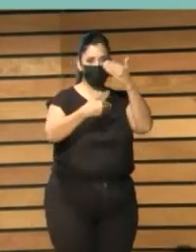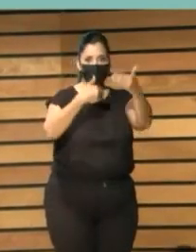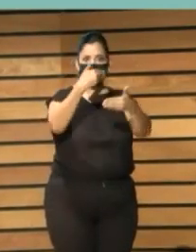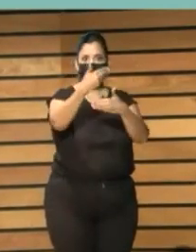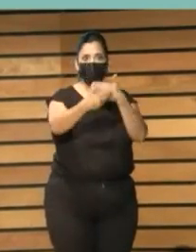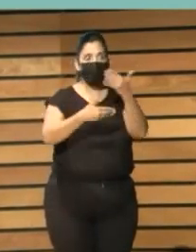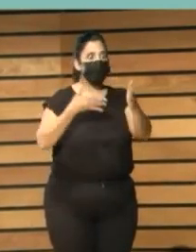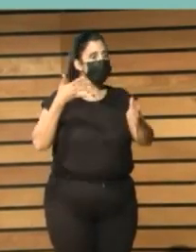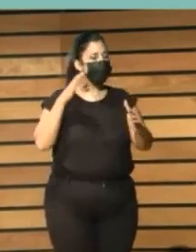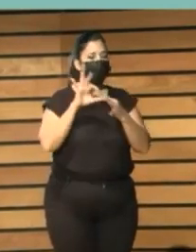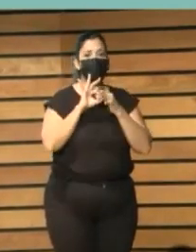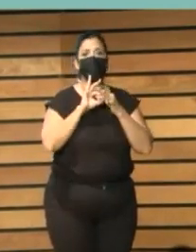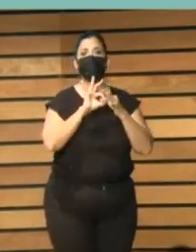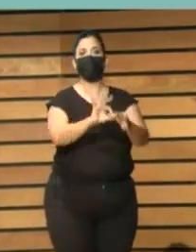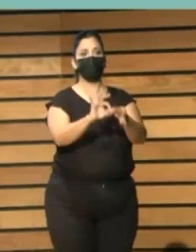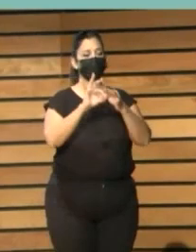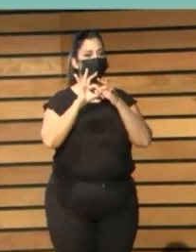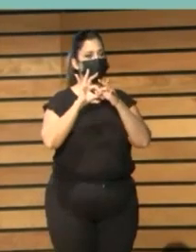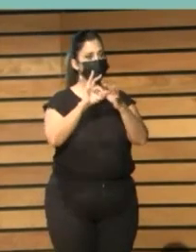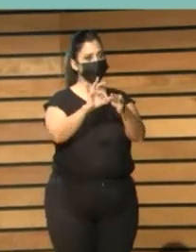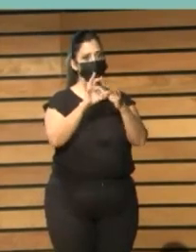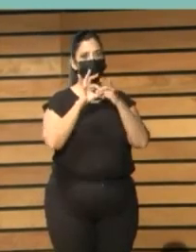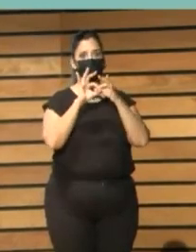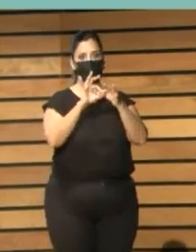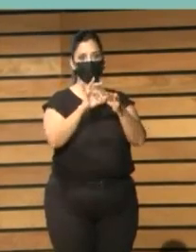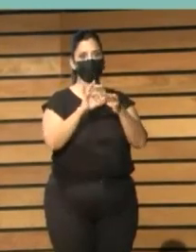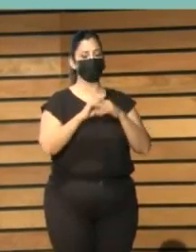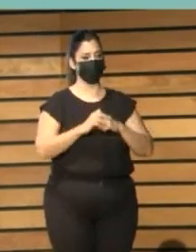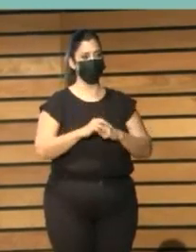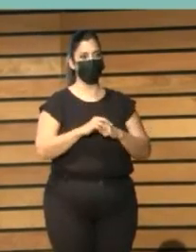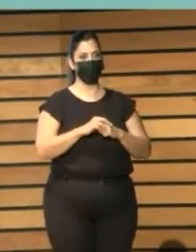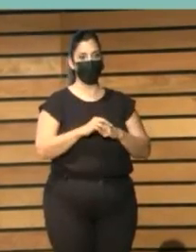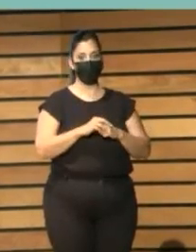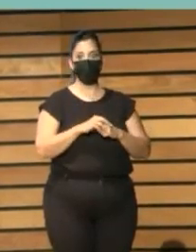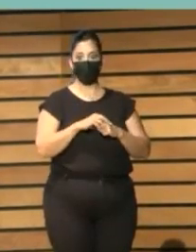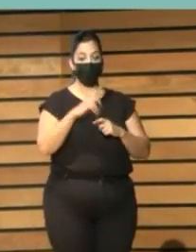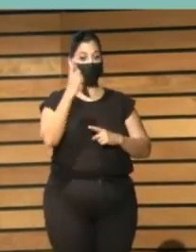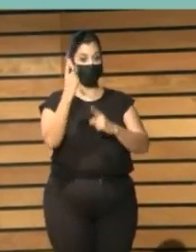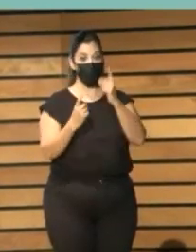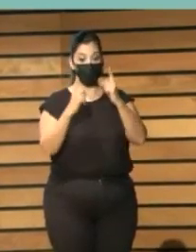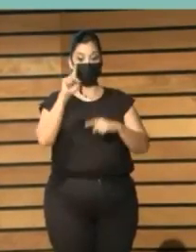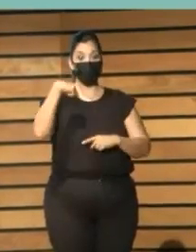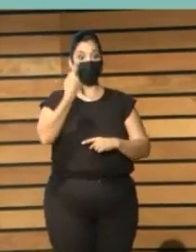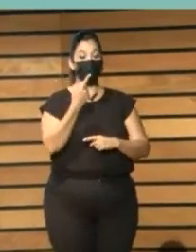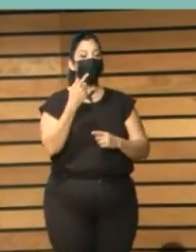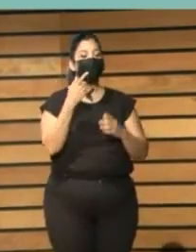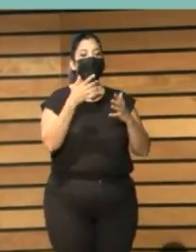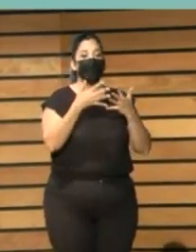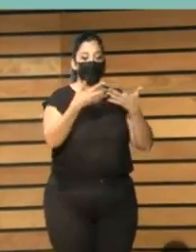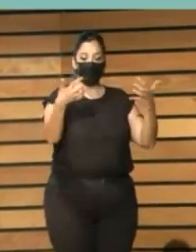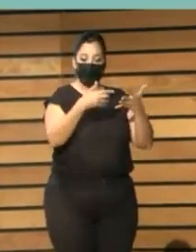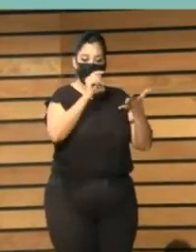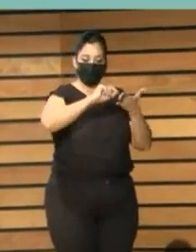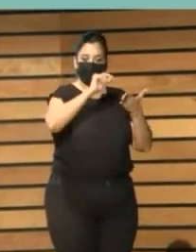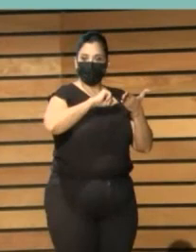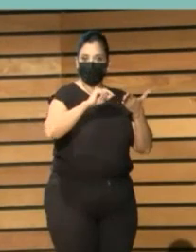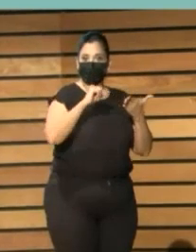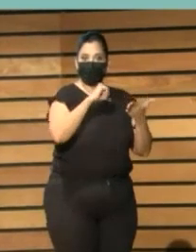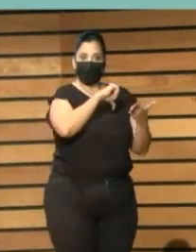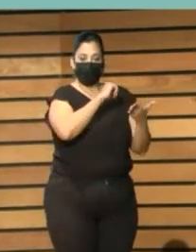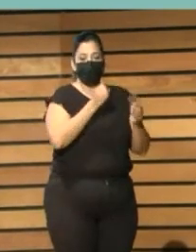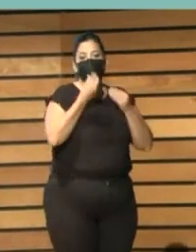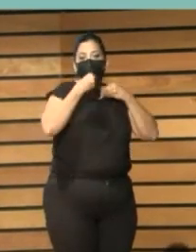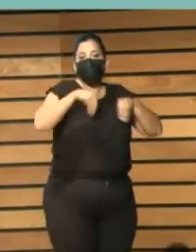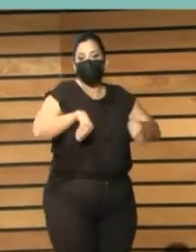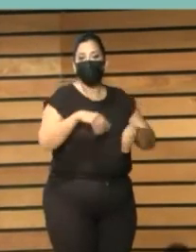atrevieron a mostrar en él sus primeras historias cumplieron más adelante su sueño de sus obras publicadas.